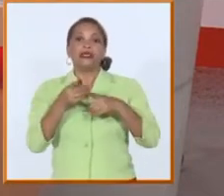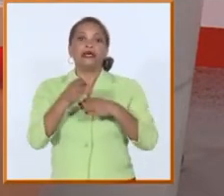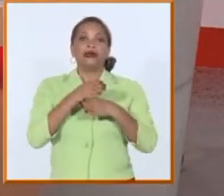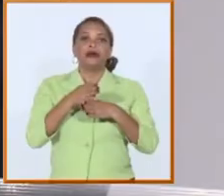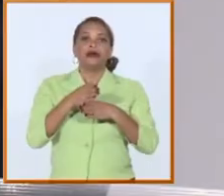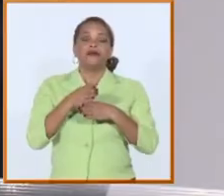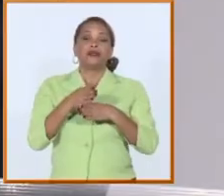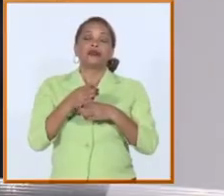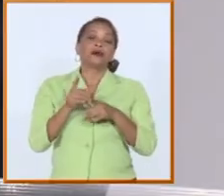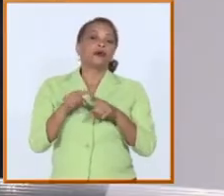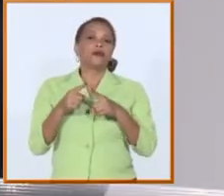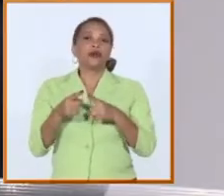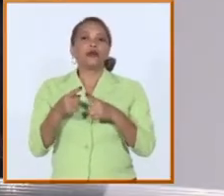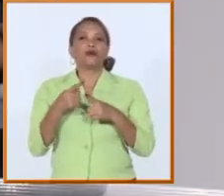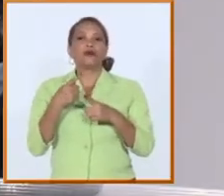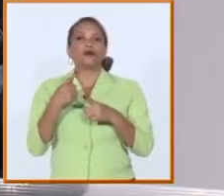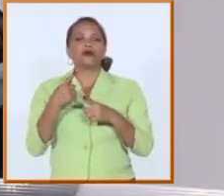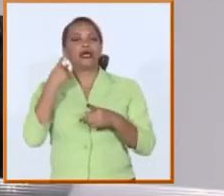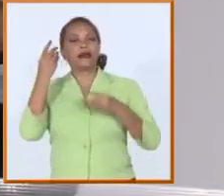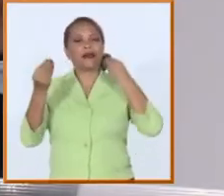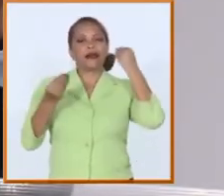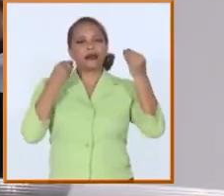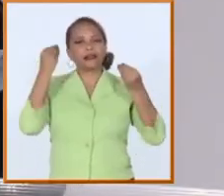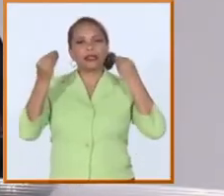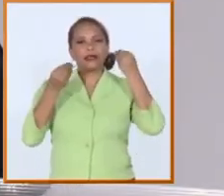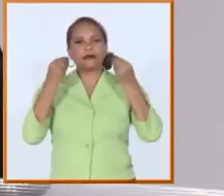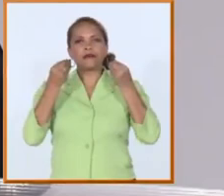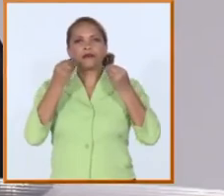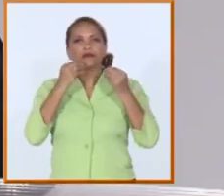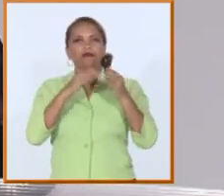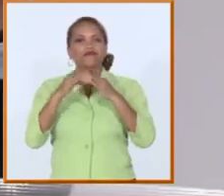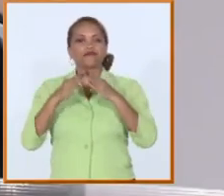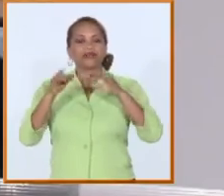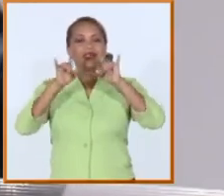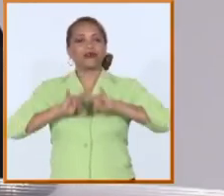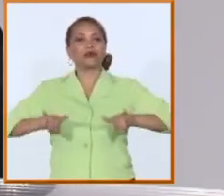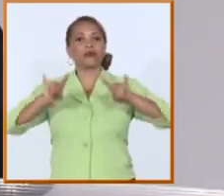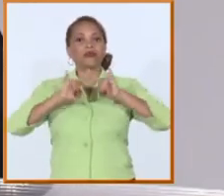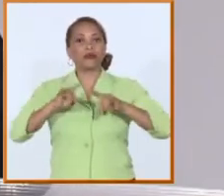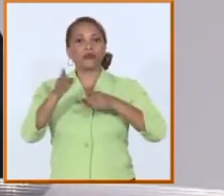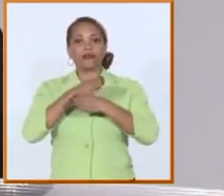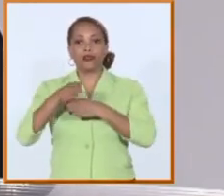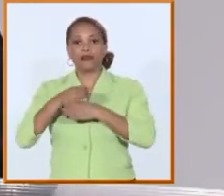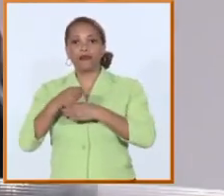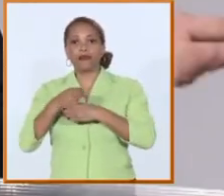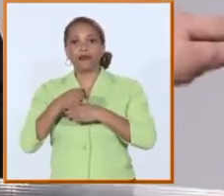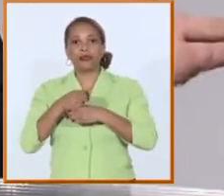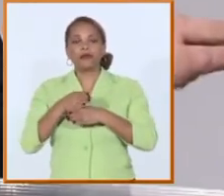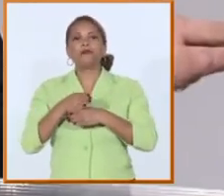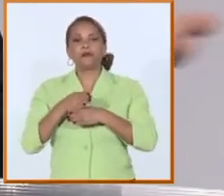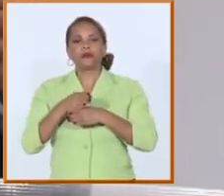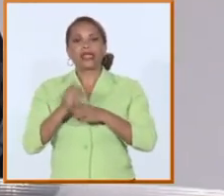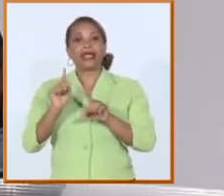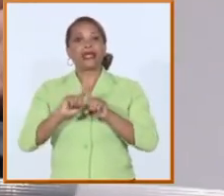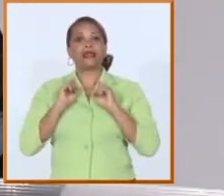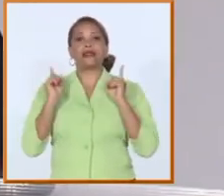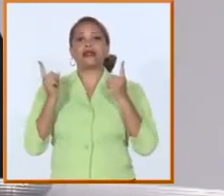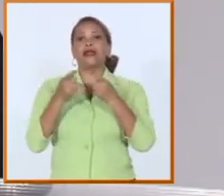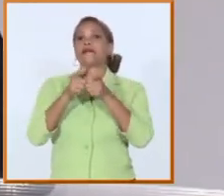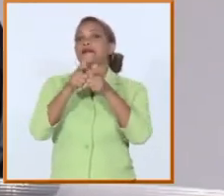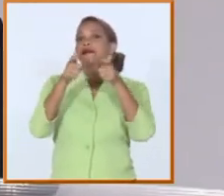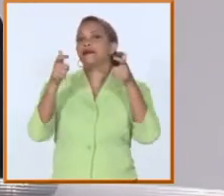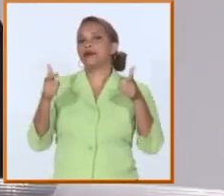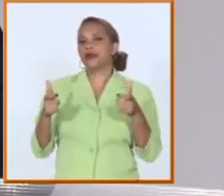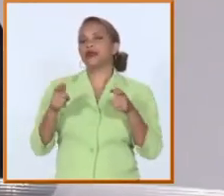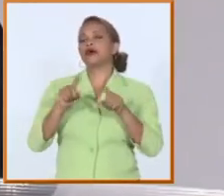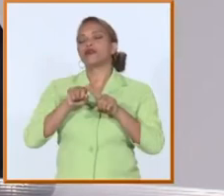francos en algunas en nuestra comunidad universitaria de los organismos formadores me refiero en general en general todo